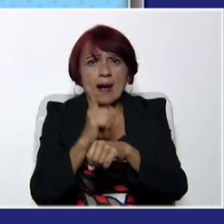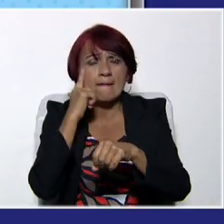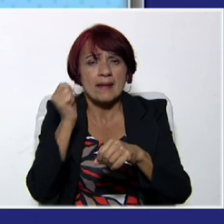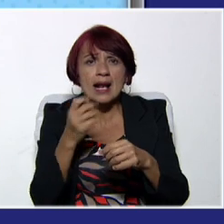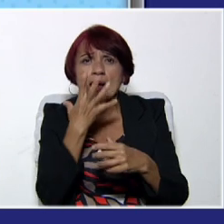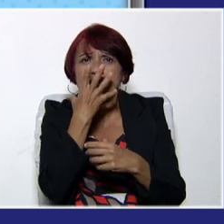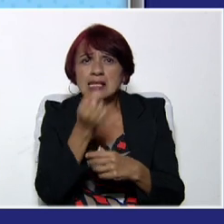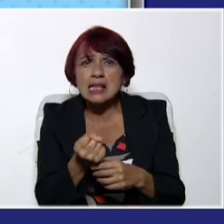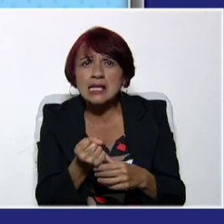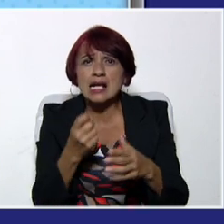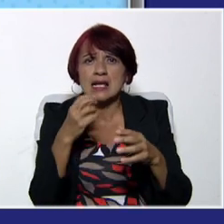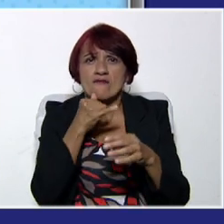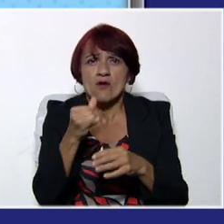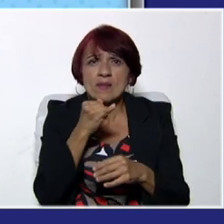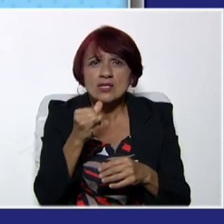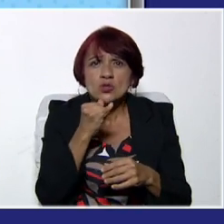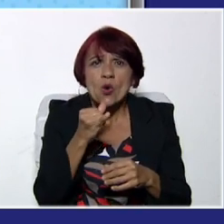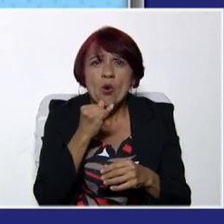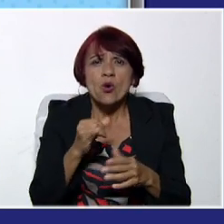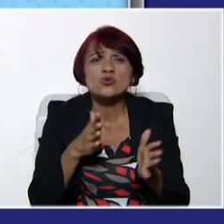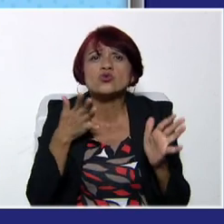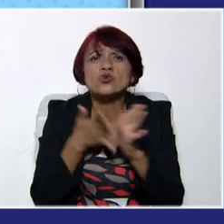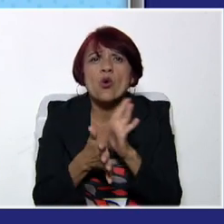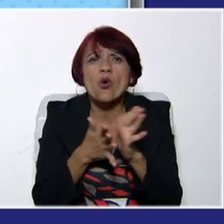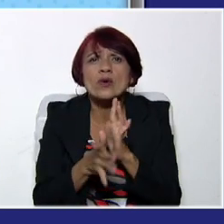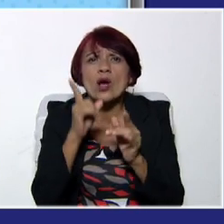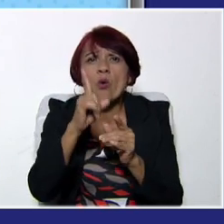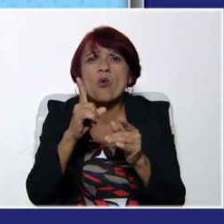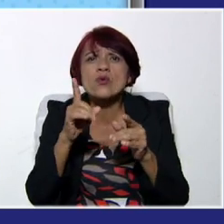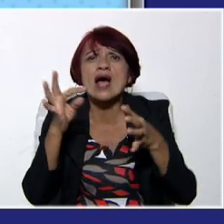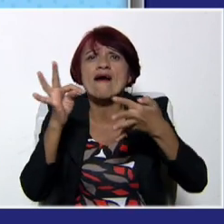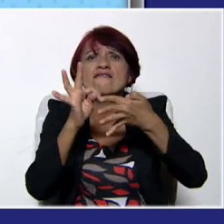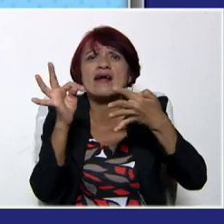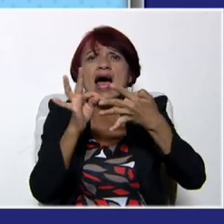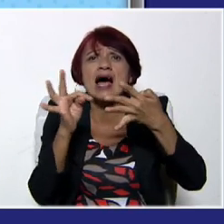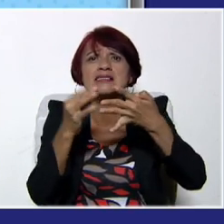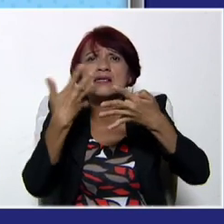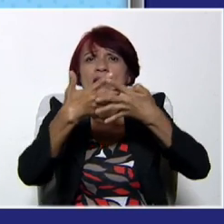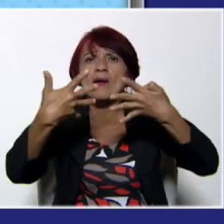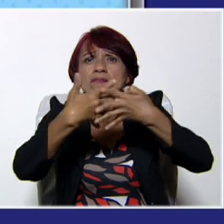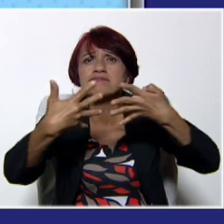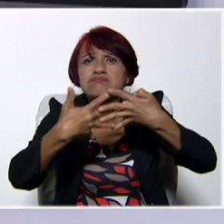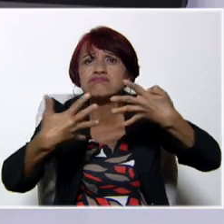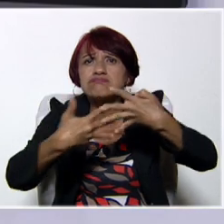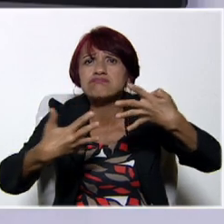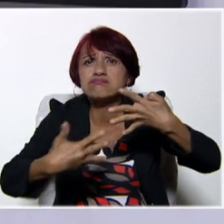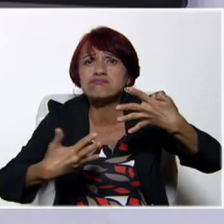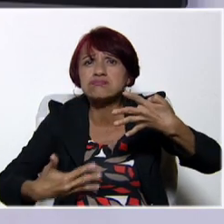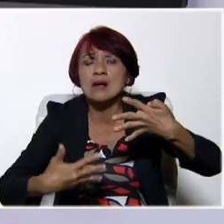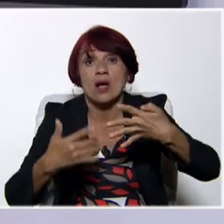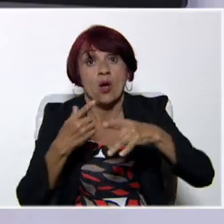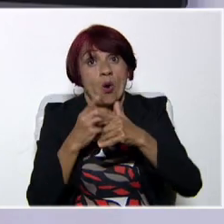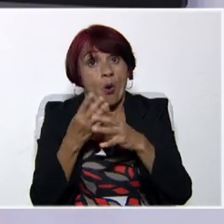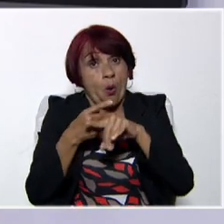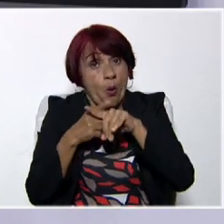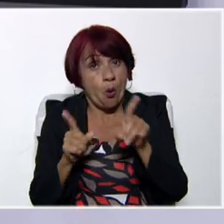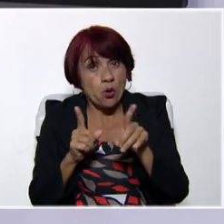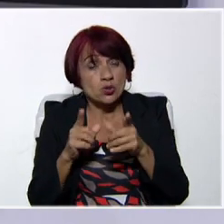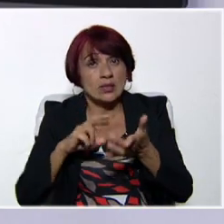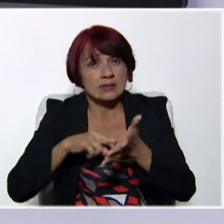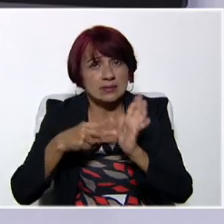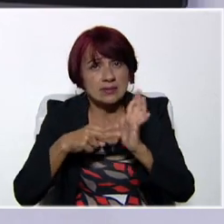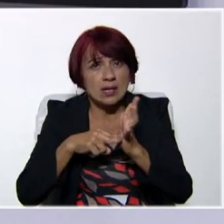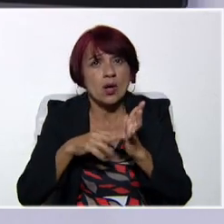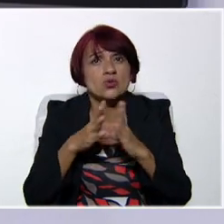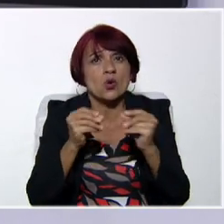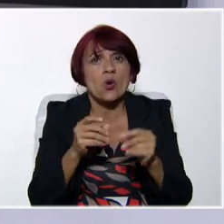objeto o para ampliar información sobre una frase. Ya vimos la traducción, ahora sabemos otro tip sobre lo que son